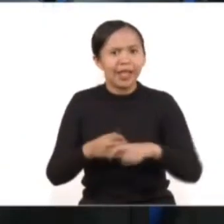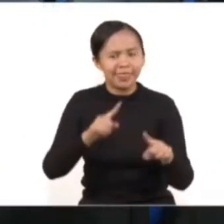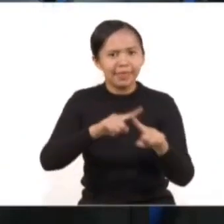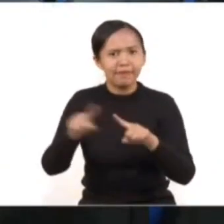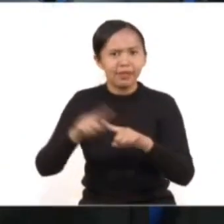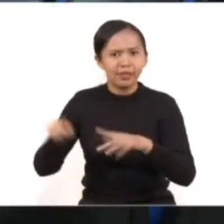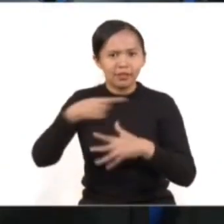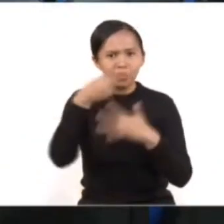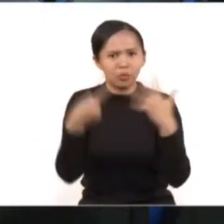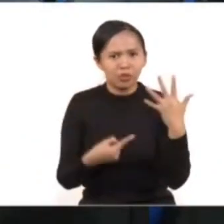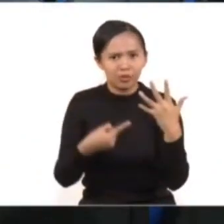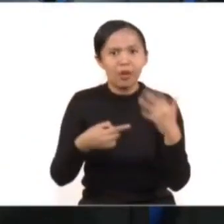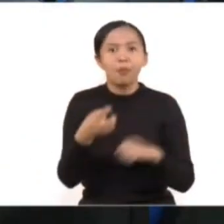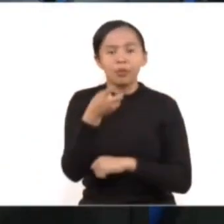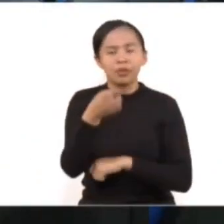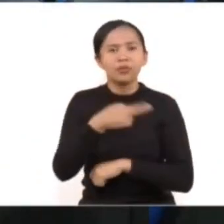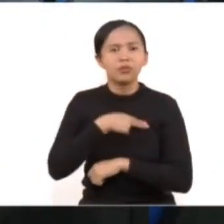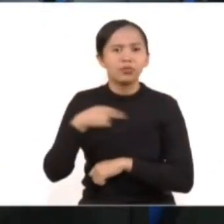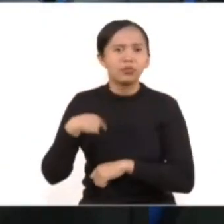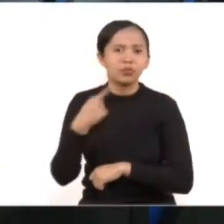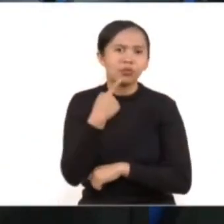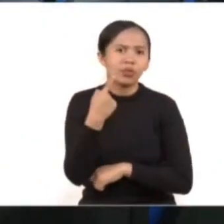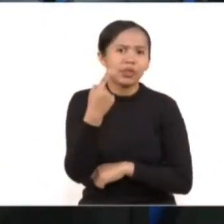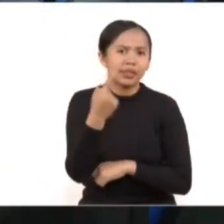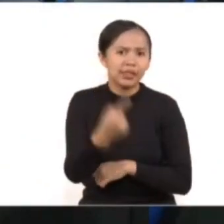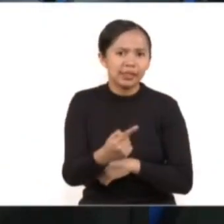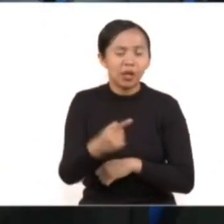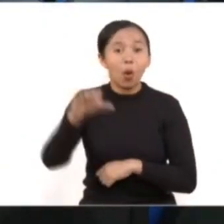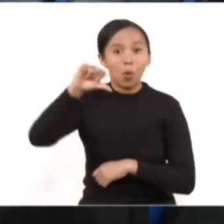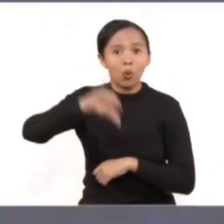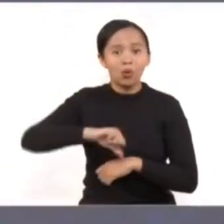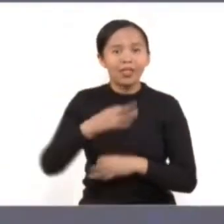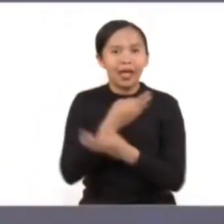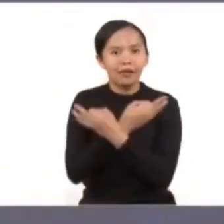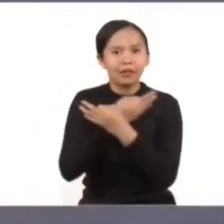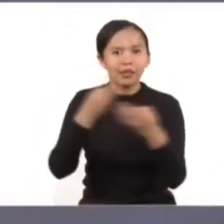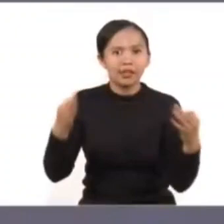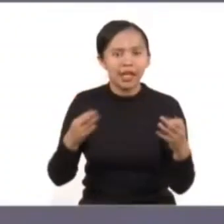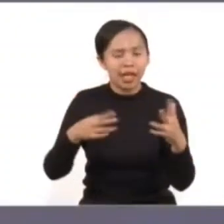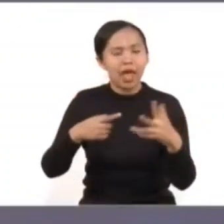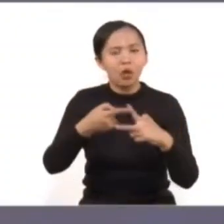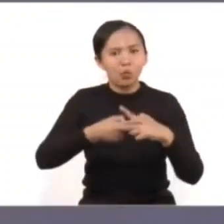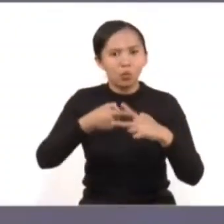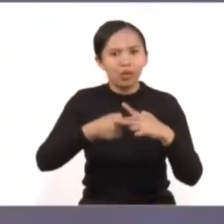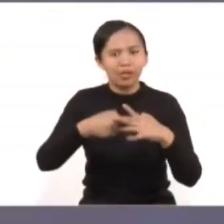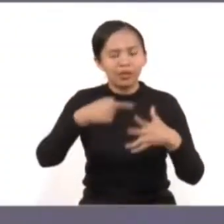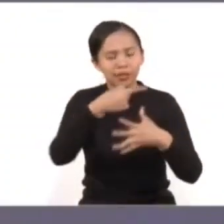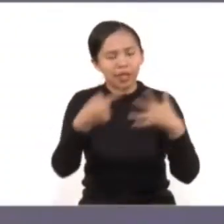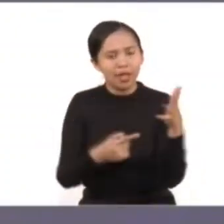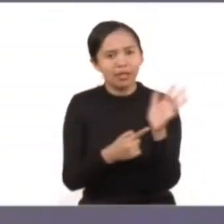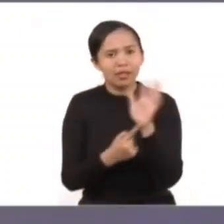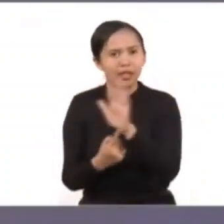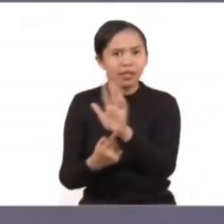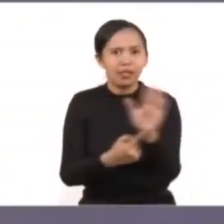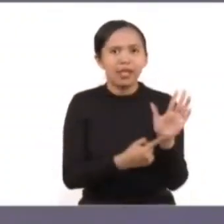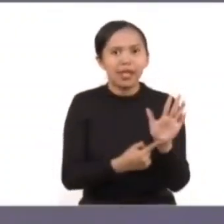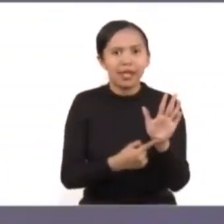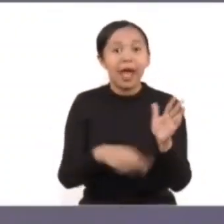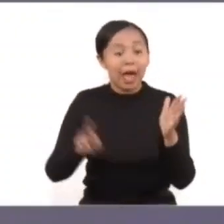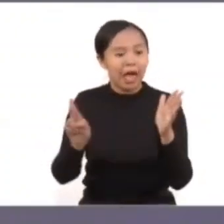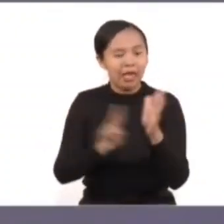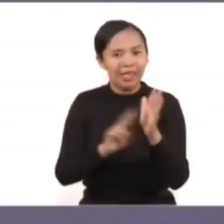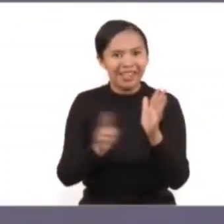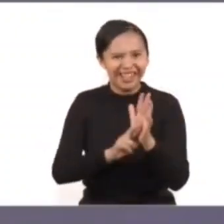diversas. Por eso les podemos decir que hoy estamos aquí informando los resultados de estas acciones, que la alerta